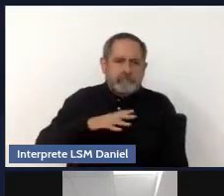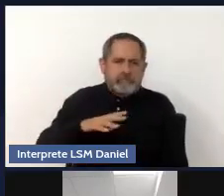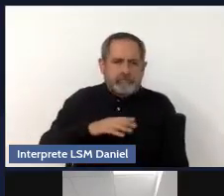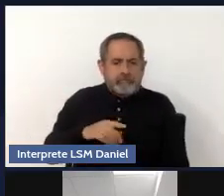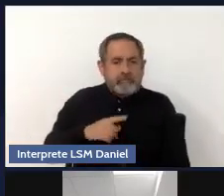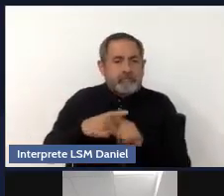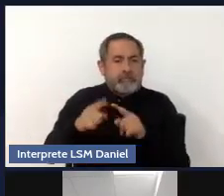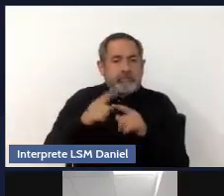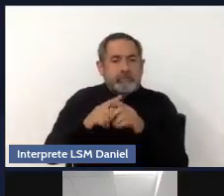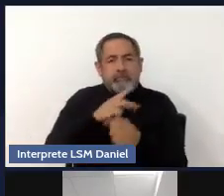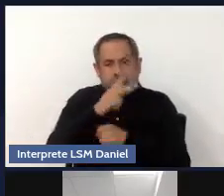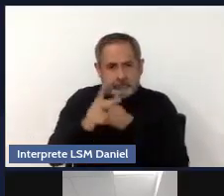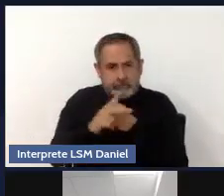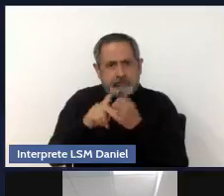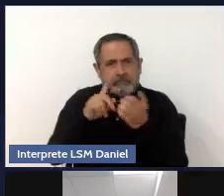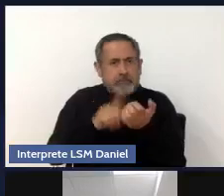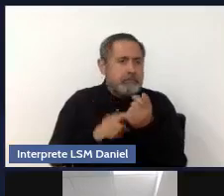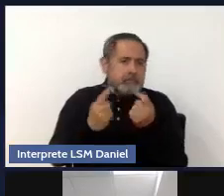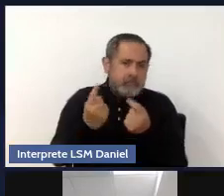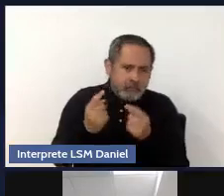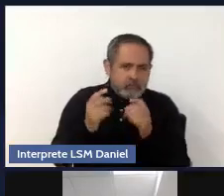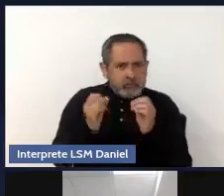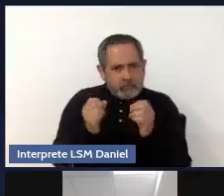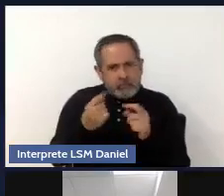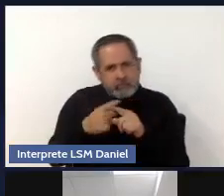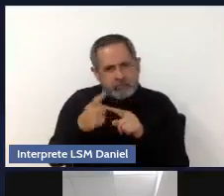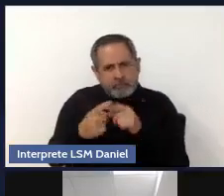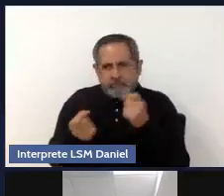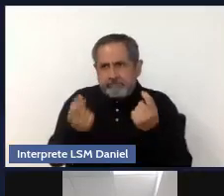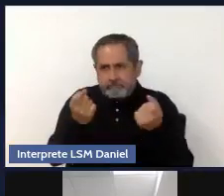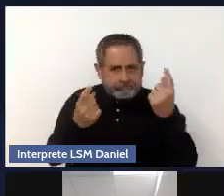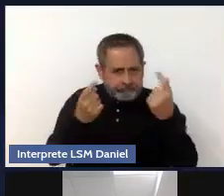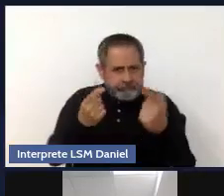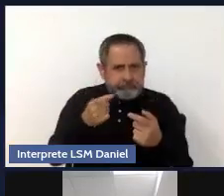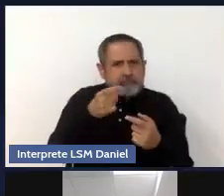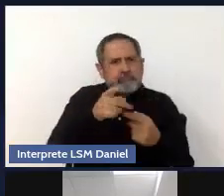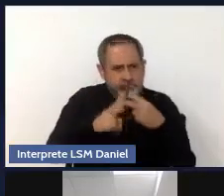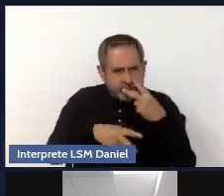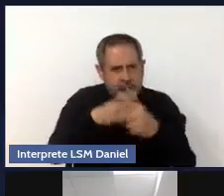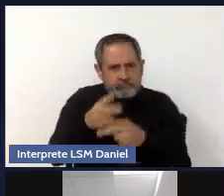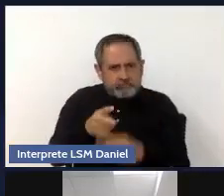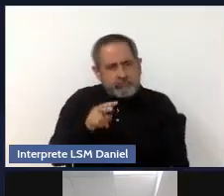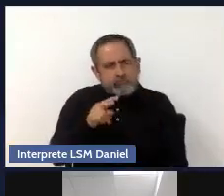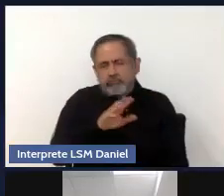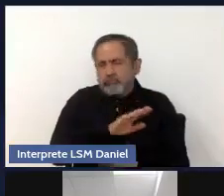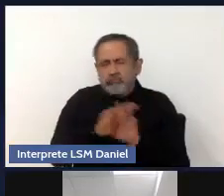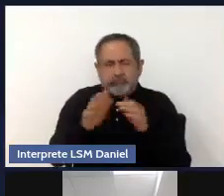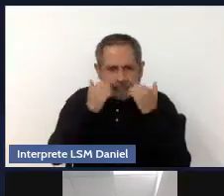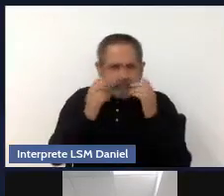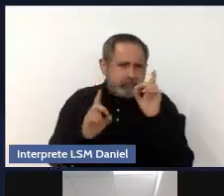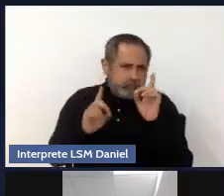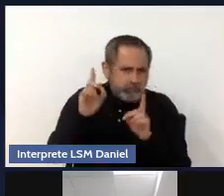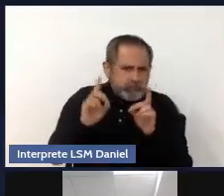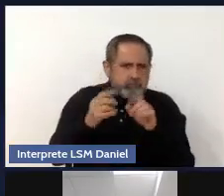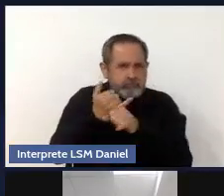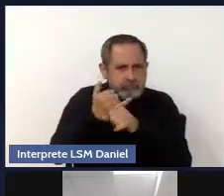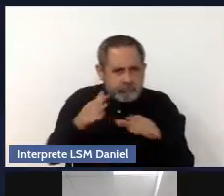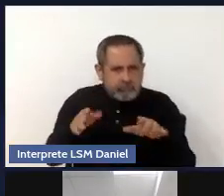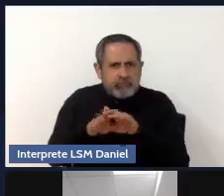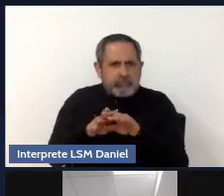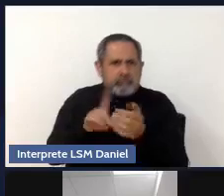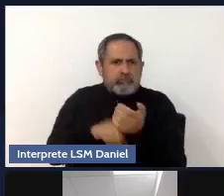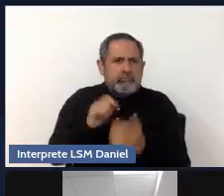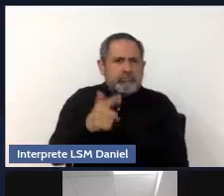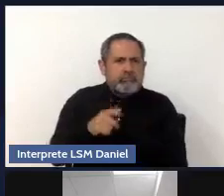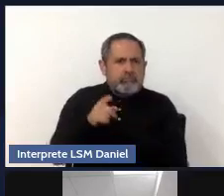hay alguno o varios para que puedan acudir a cualquier duda, información. Trabajamos, básicamente,